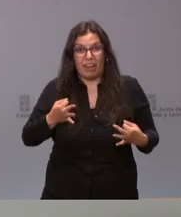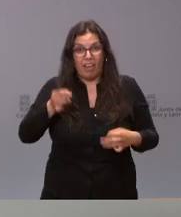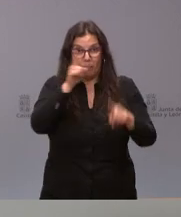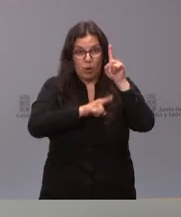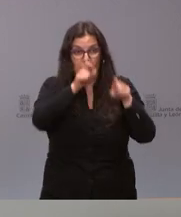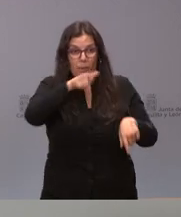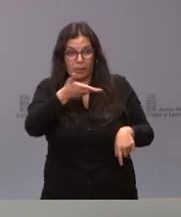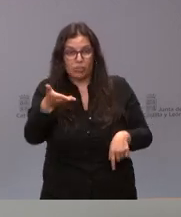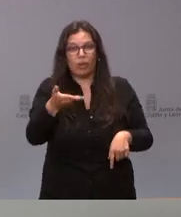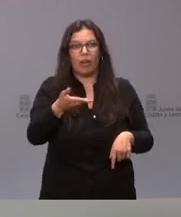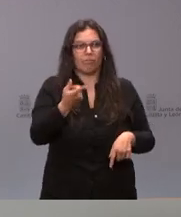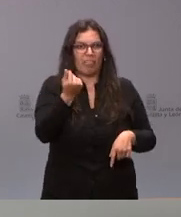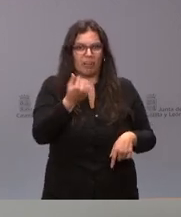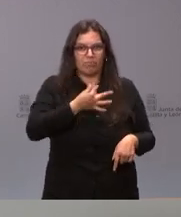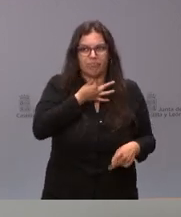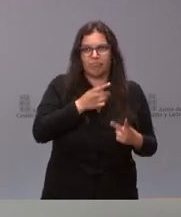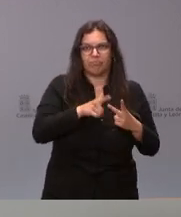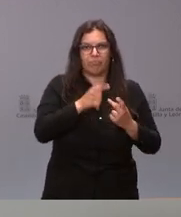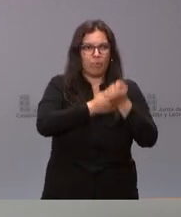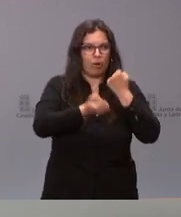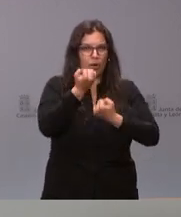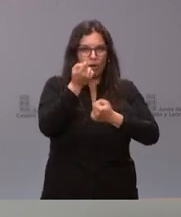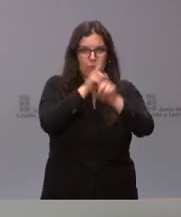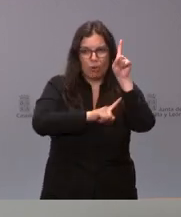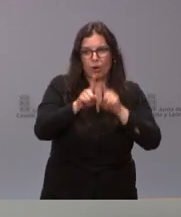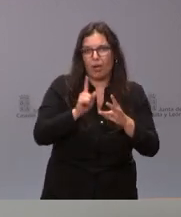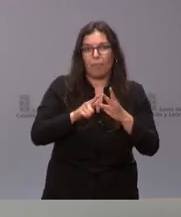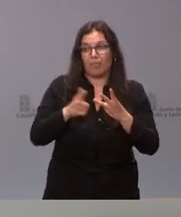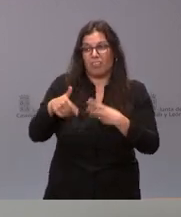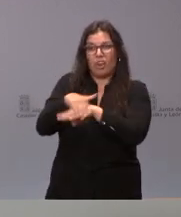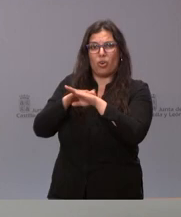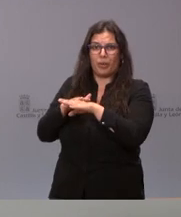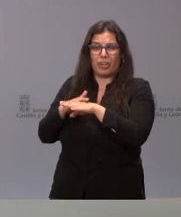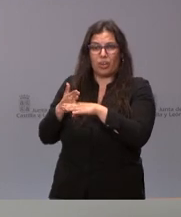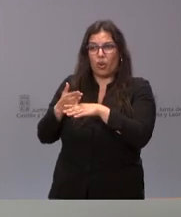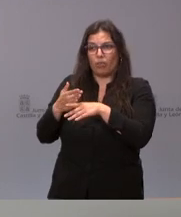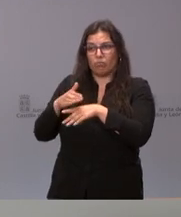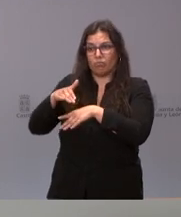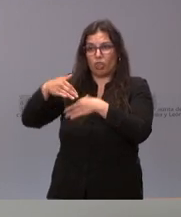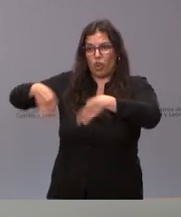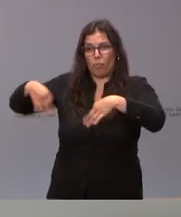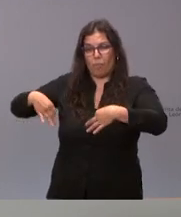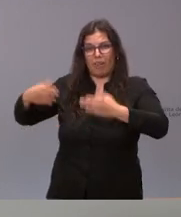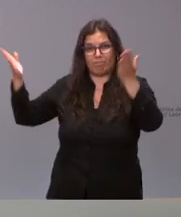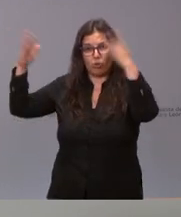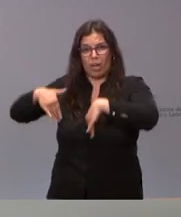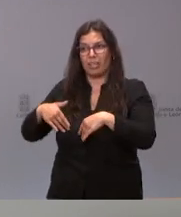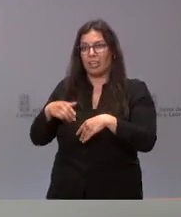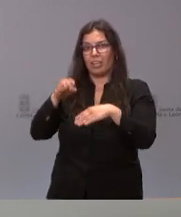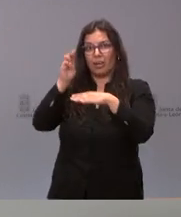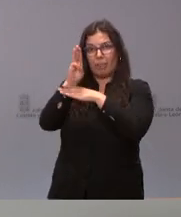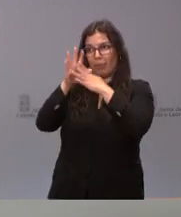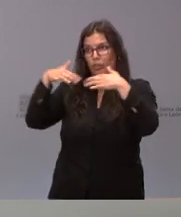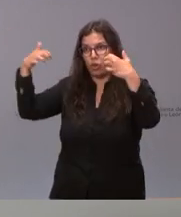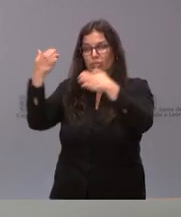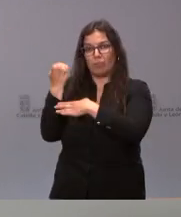económicos y la imposibilidad de un Gobierno de poder gobernar con normalidad y con apoyo parlamentario si no